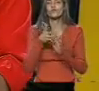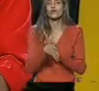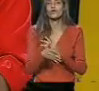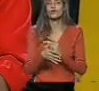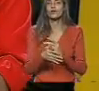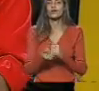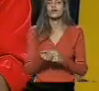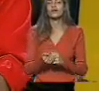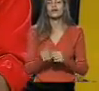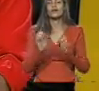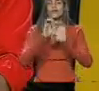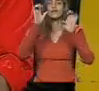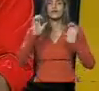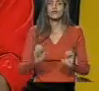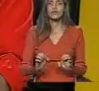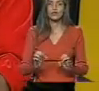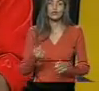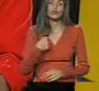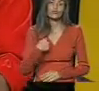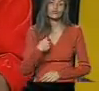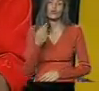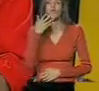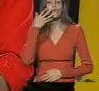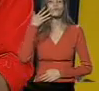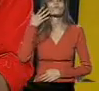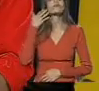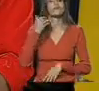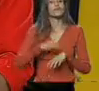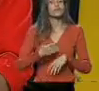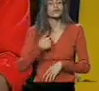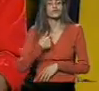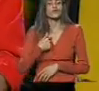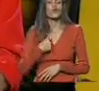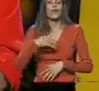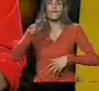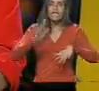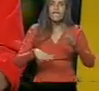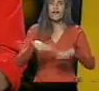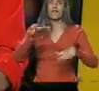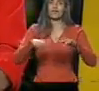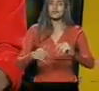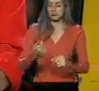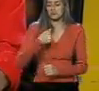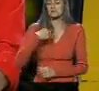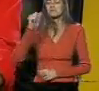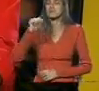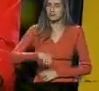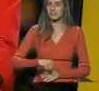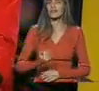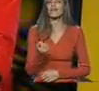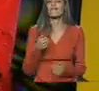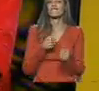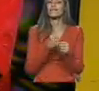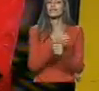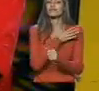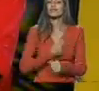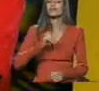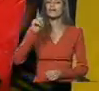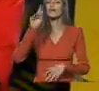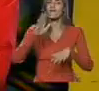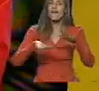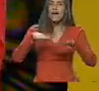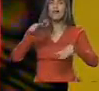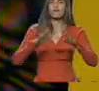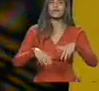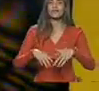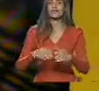de infraestructura. Yo estoy muy orgulloso porque además yo soy barlobenteño y nuestro Vicepresidente es barlobenteño, Alías Agua,